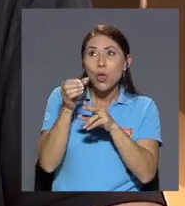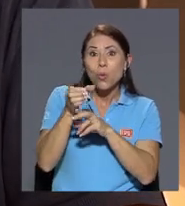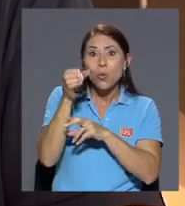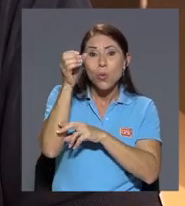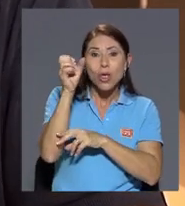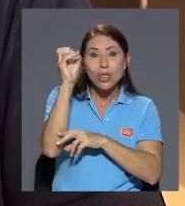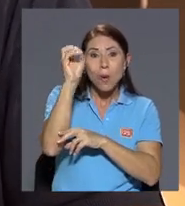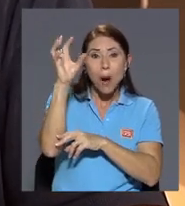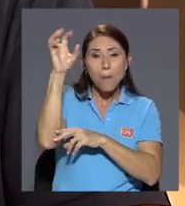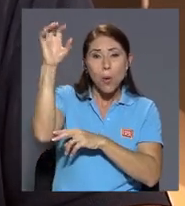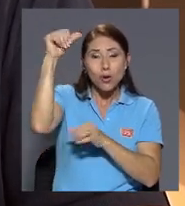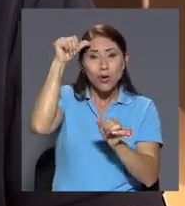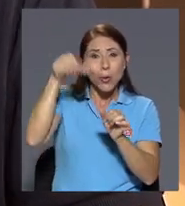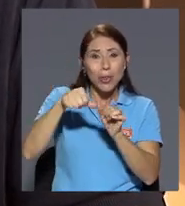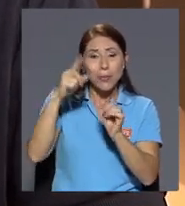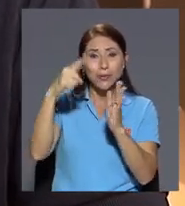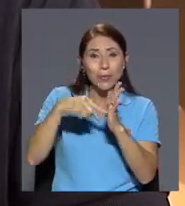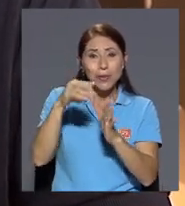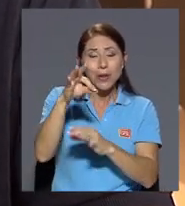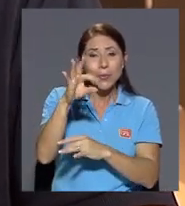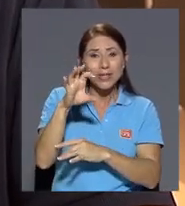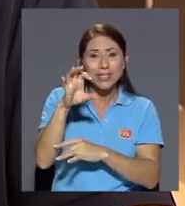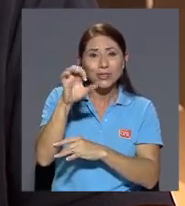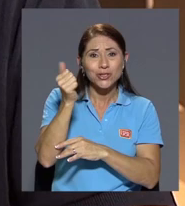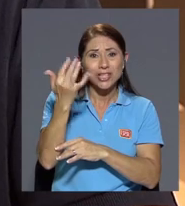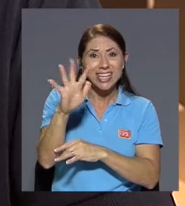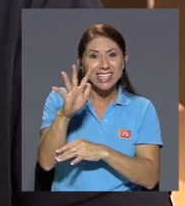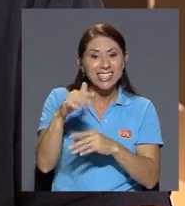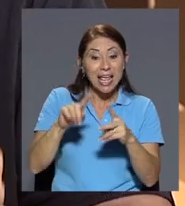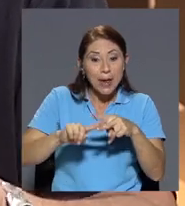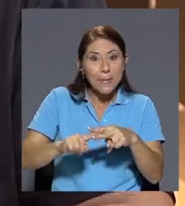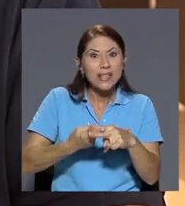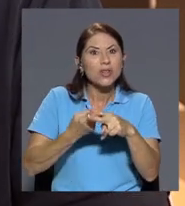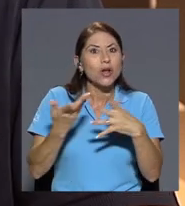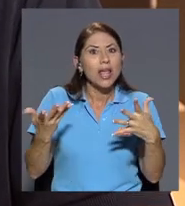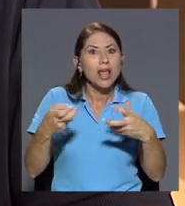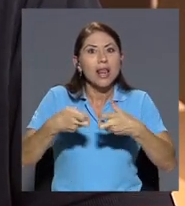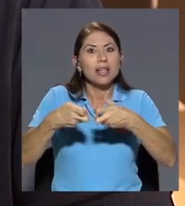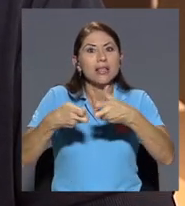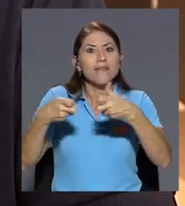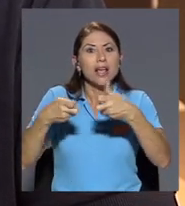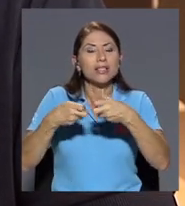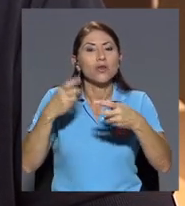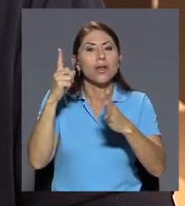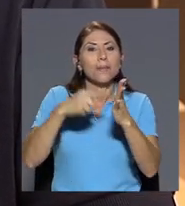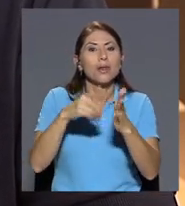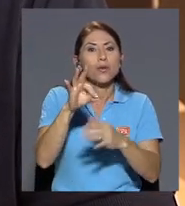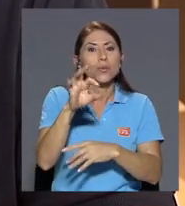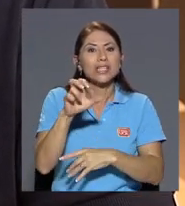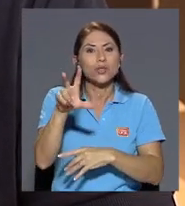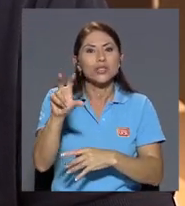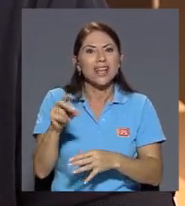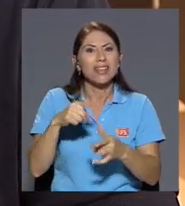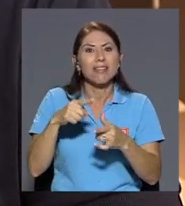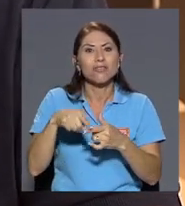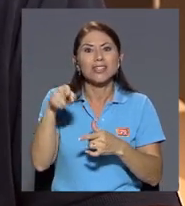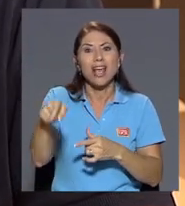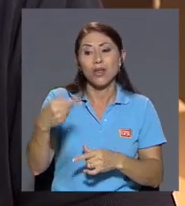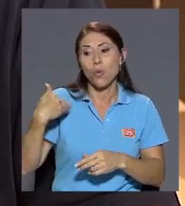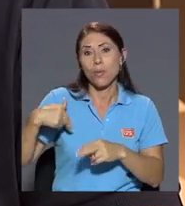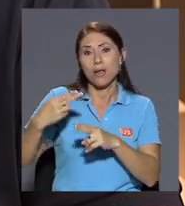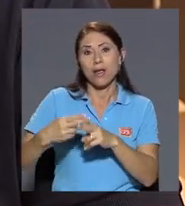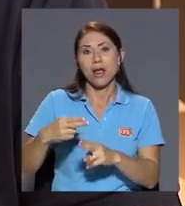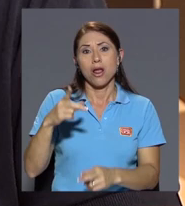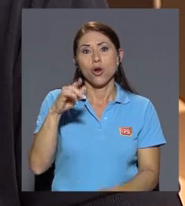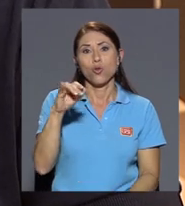recordemos que el mercado de 1915 la electrificación se dio hasta los años 30 así es entonces hay todo don Luis Ferrero